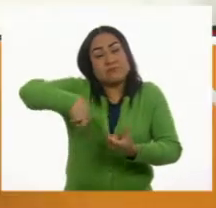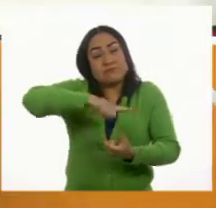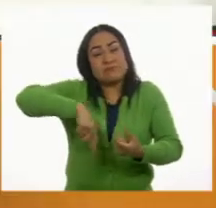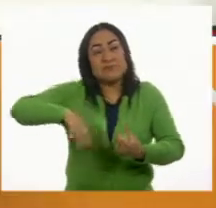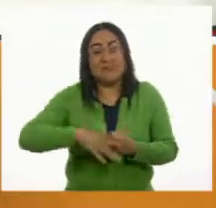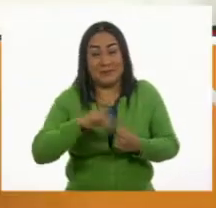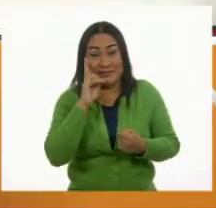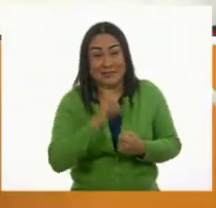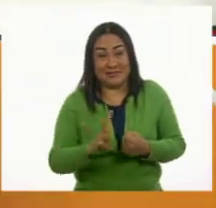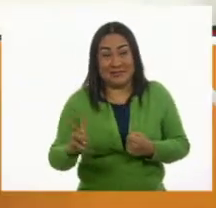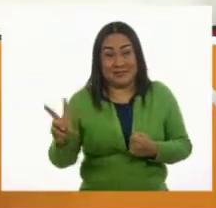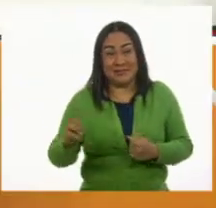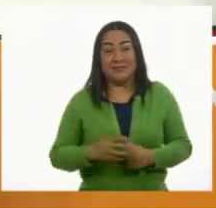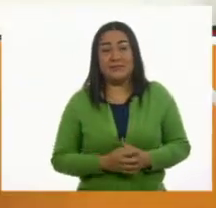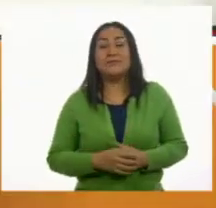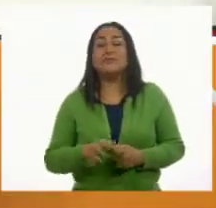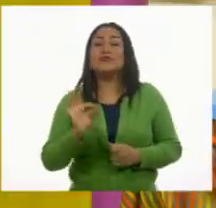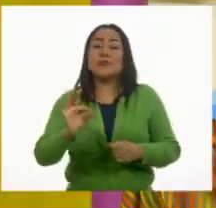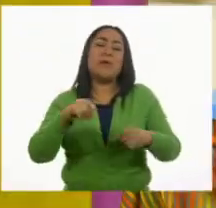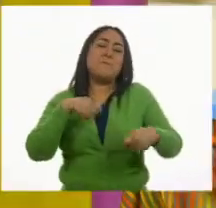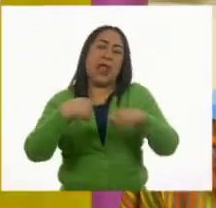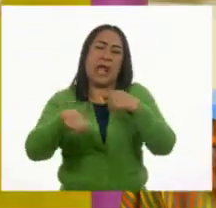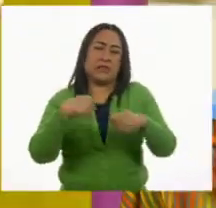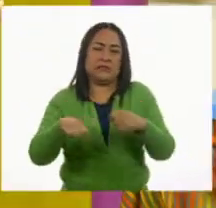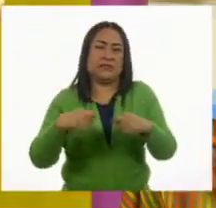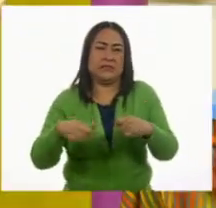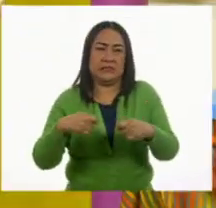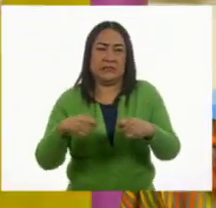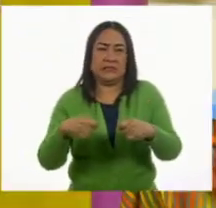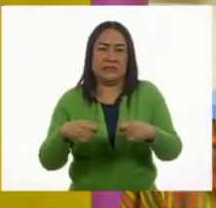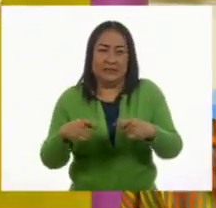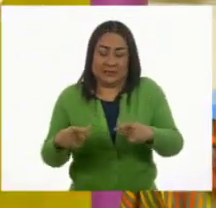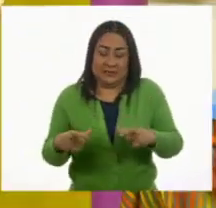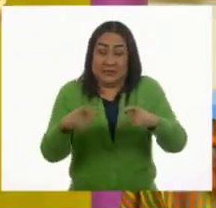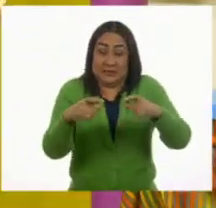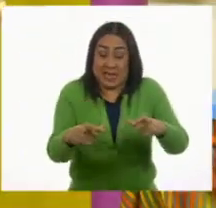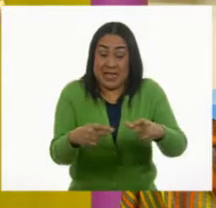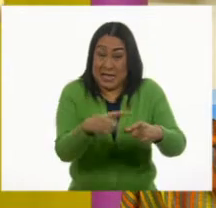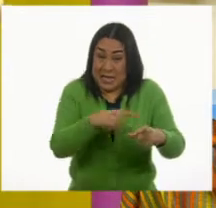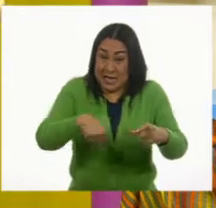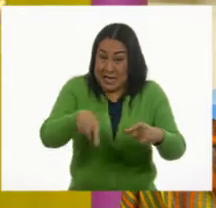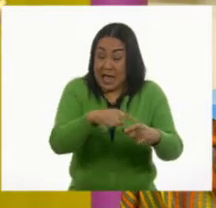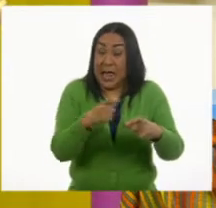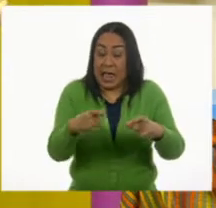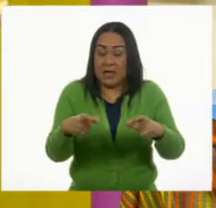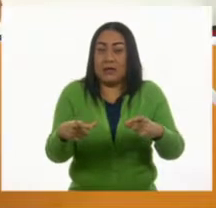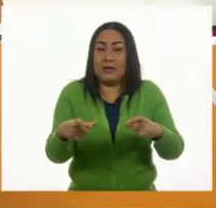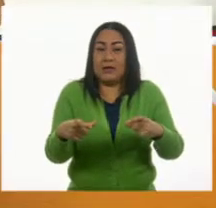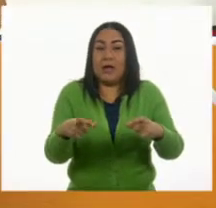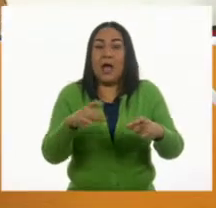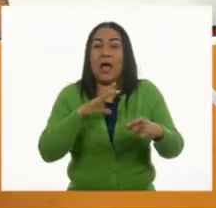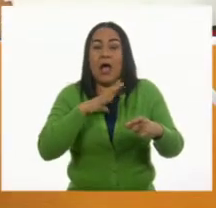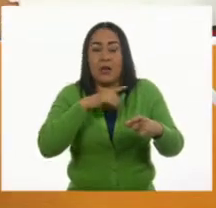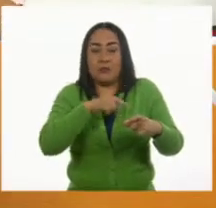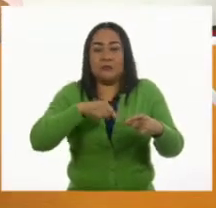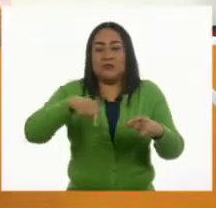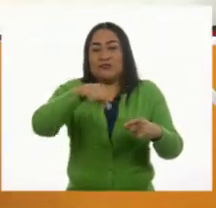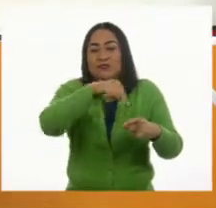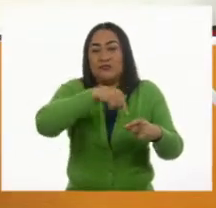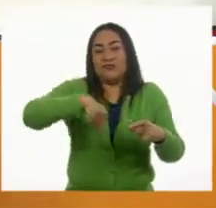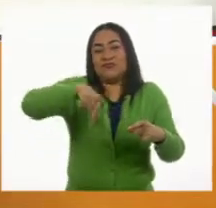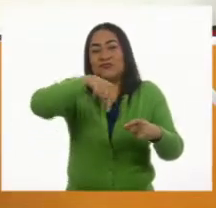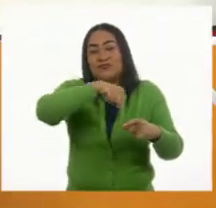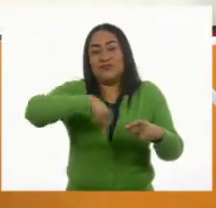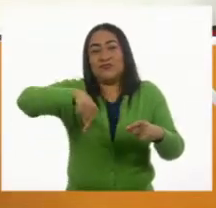disco era de vinil o plástico y a través de ese plástico había unos surcos y entonces